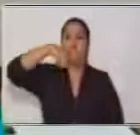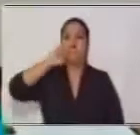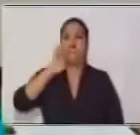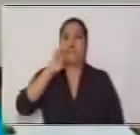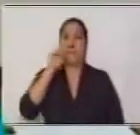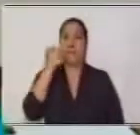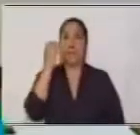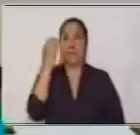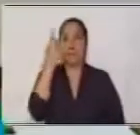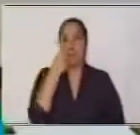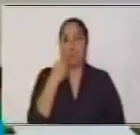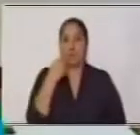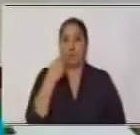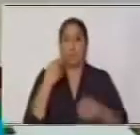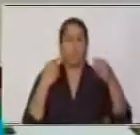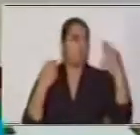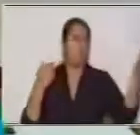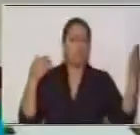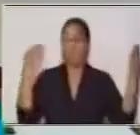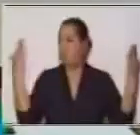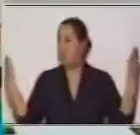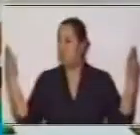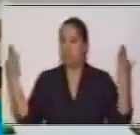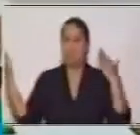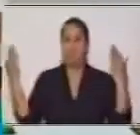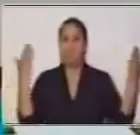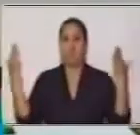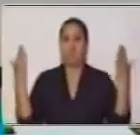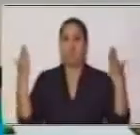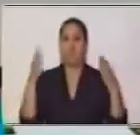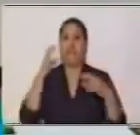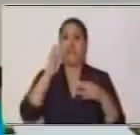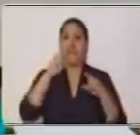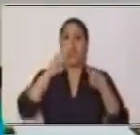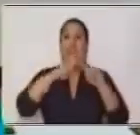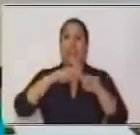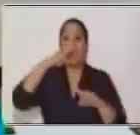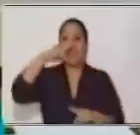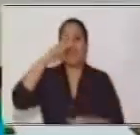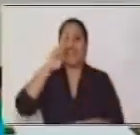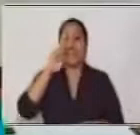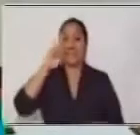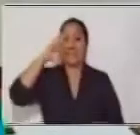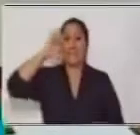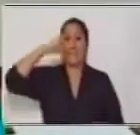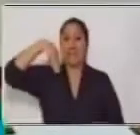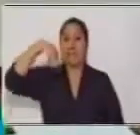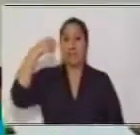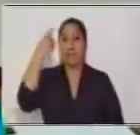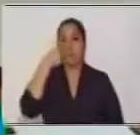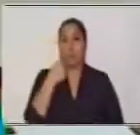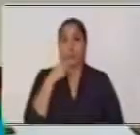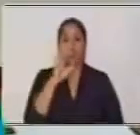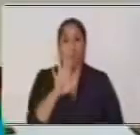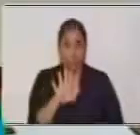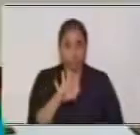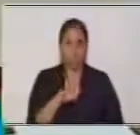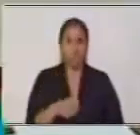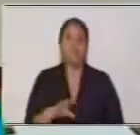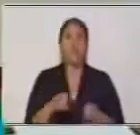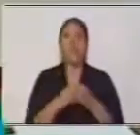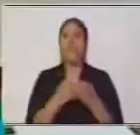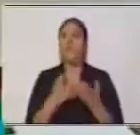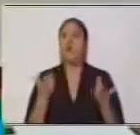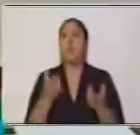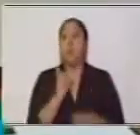recibirán el nombre de extremos. Entonces, tenemos ya un conocimiento más, el nombre de los términos.